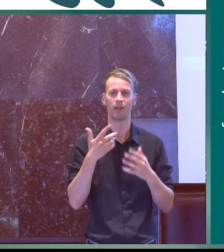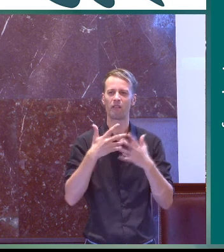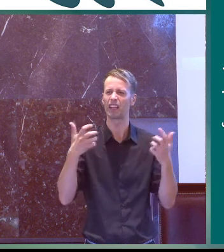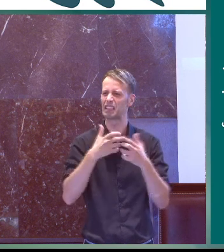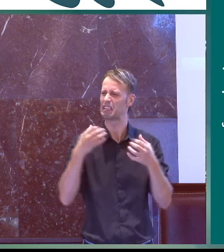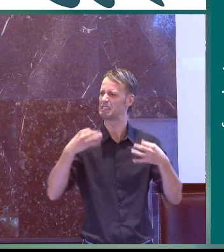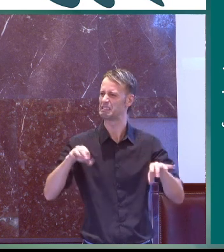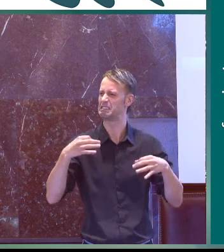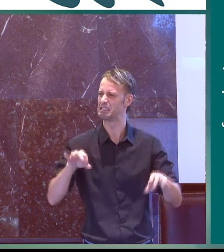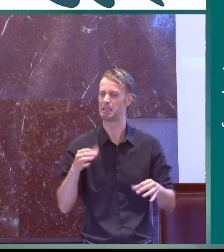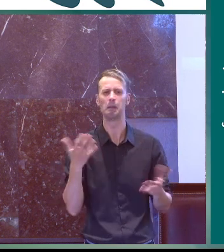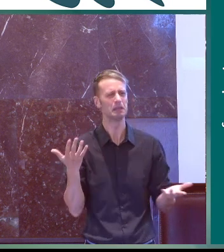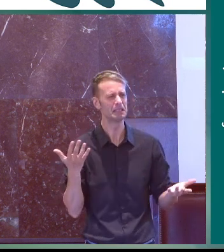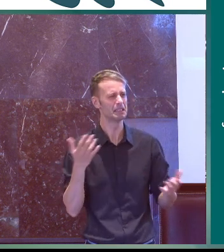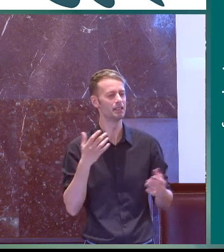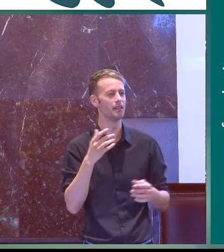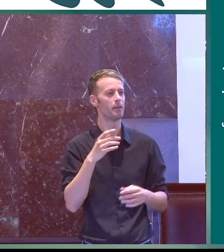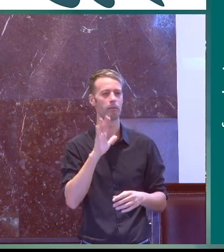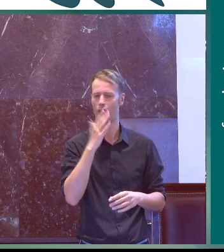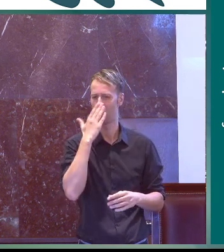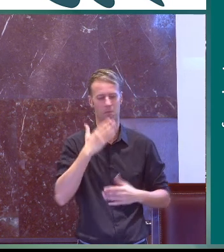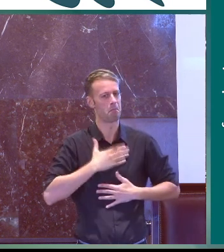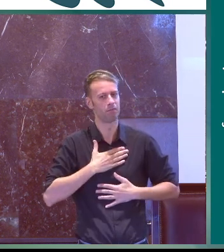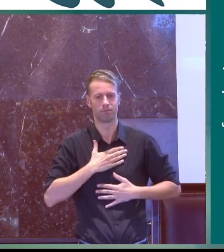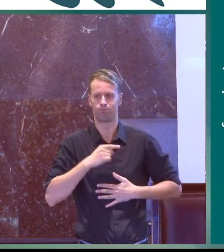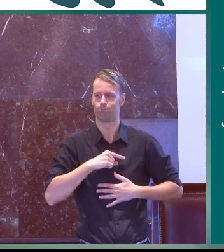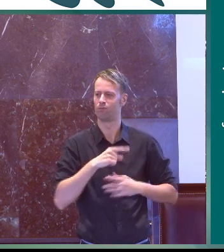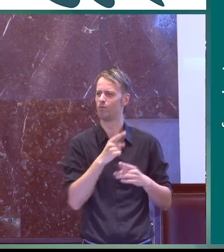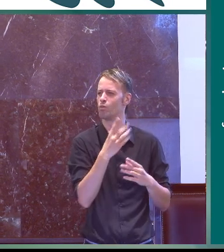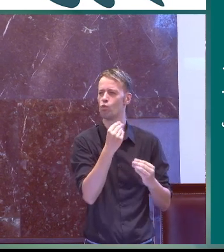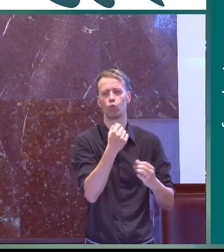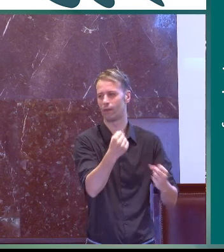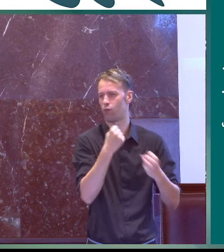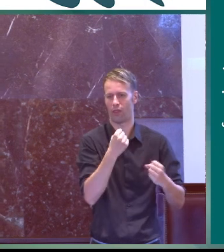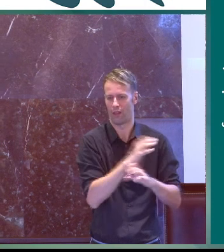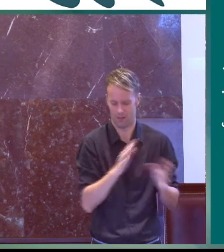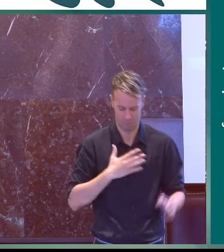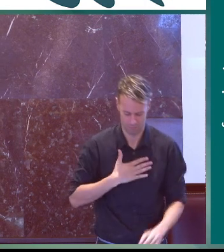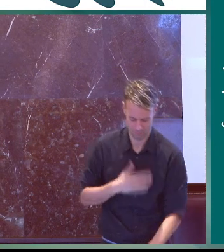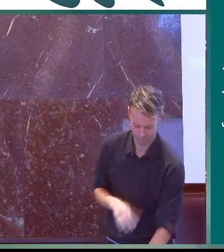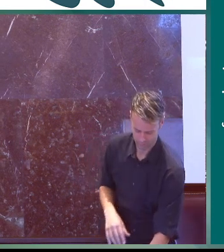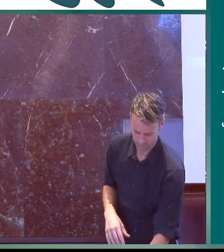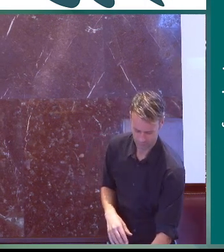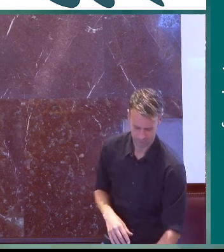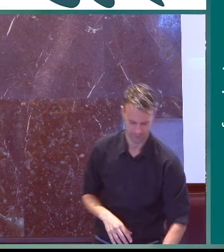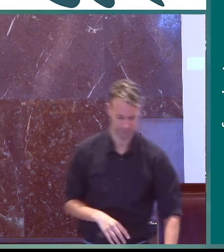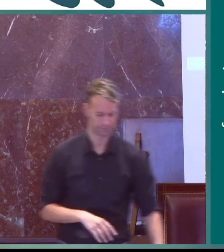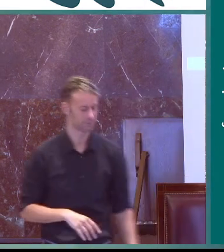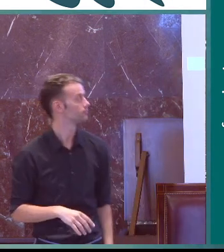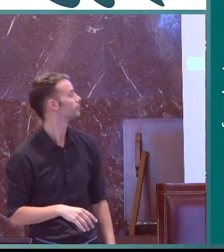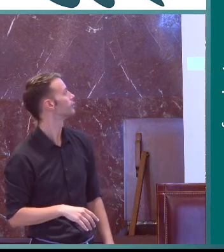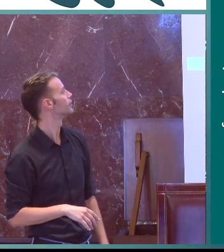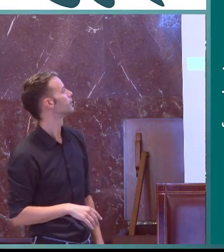por último una frase que a mí particularmente me gusta mucho que es muy sencilla pero que creo que tiene mucha fuerza para mí